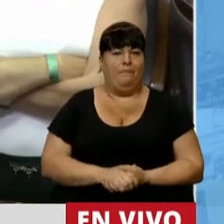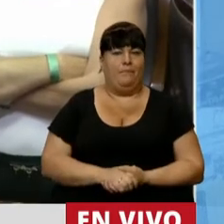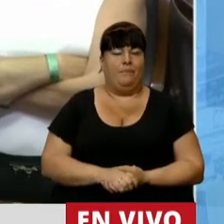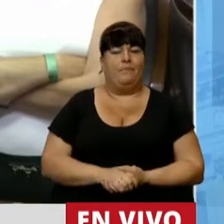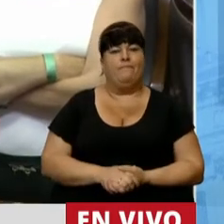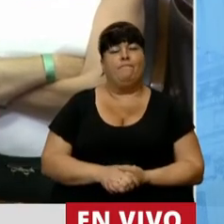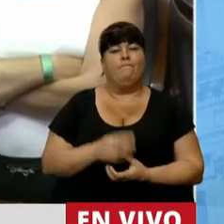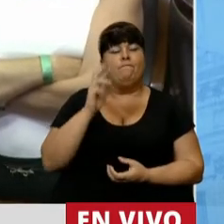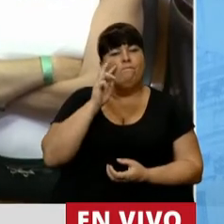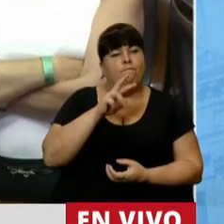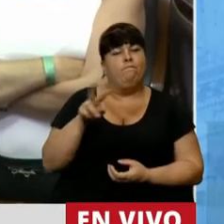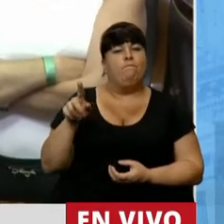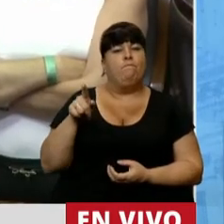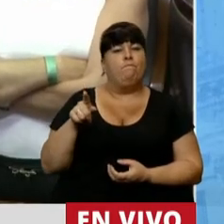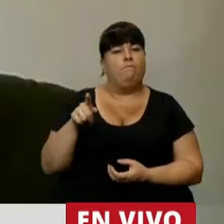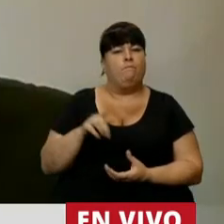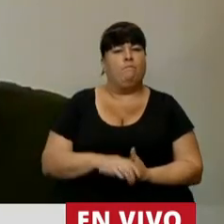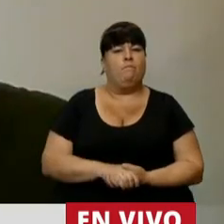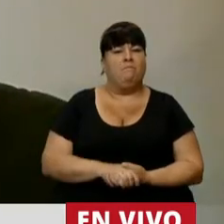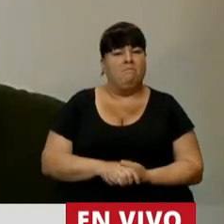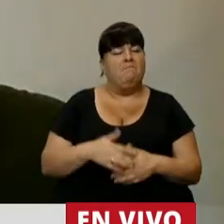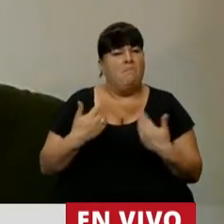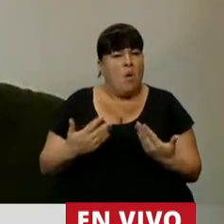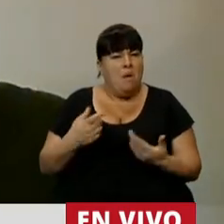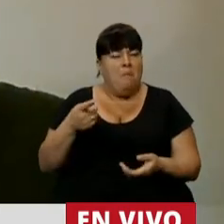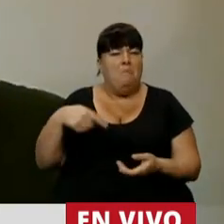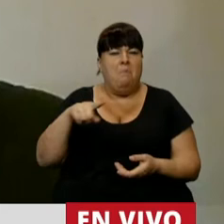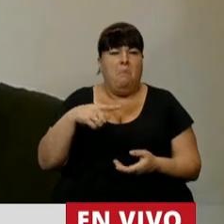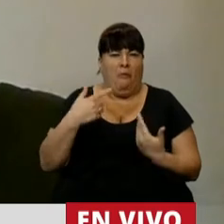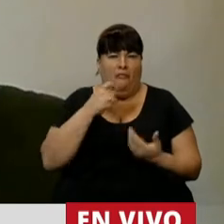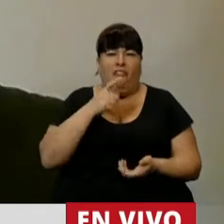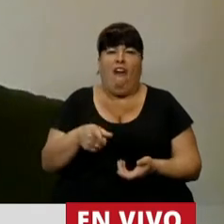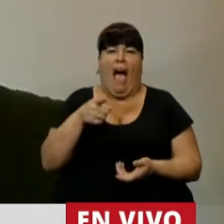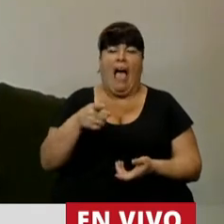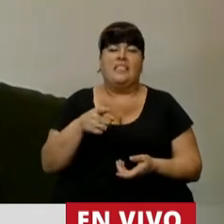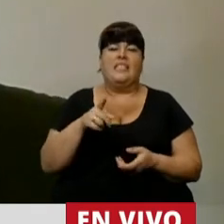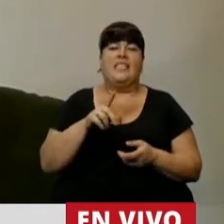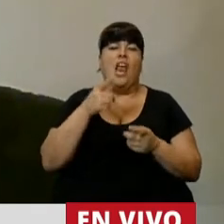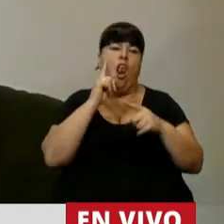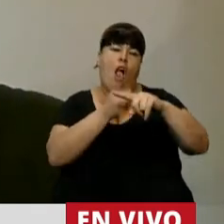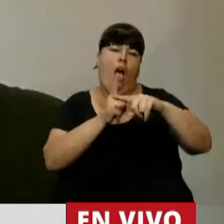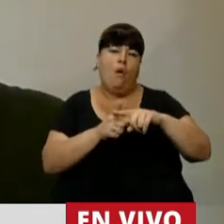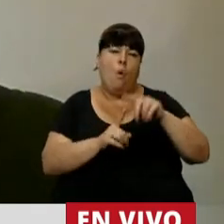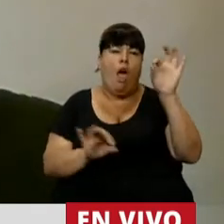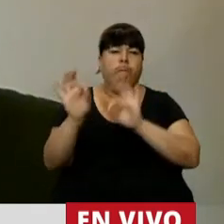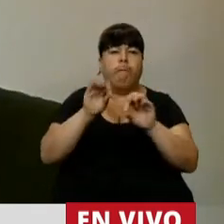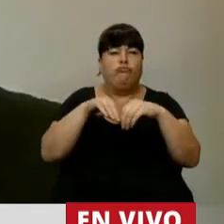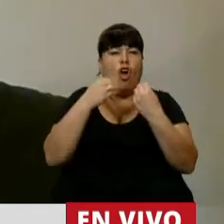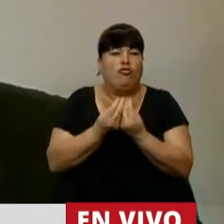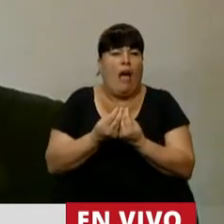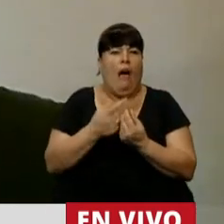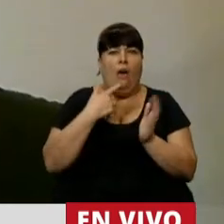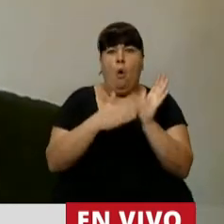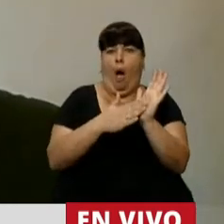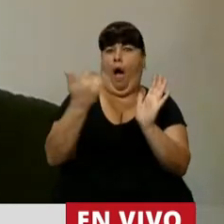vemos como capacidad tienen para forzar los números para uno